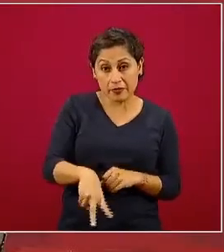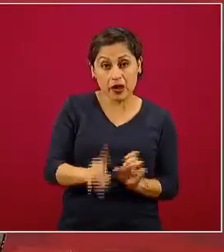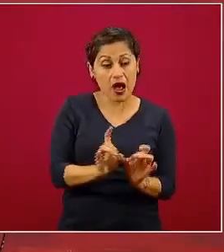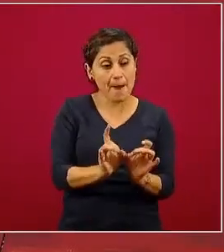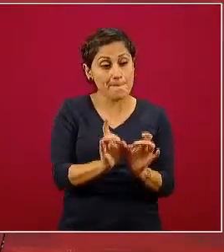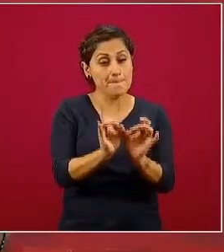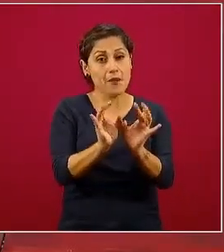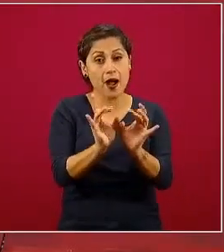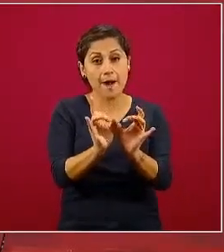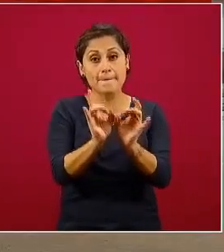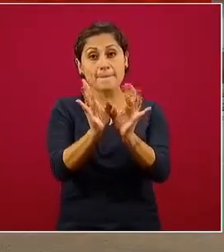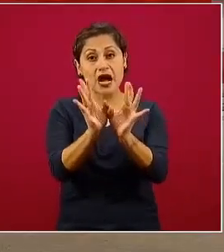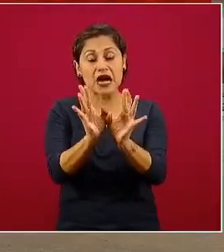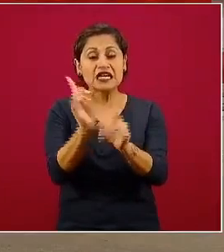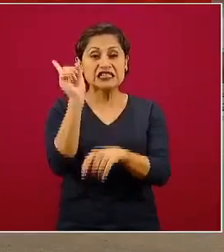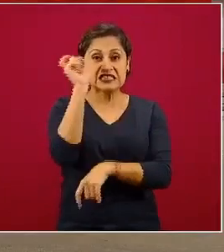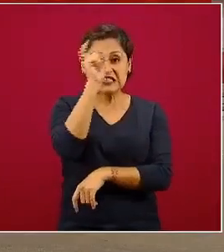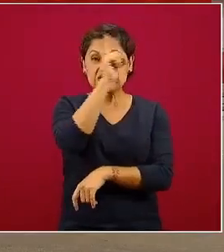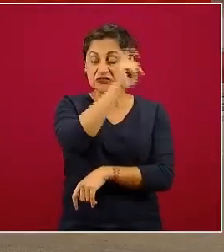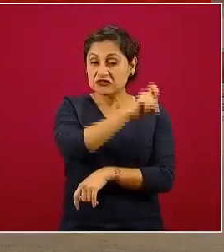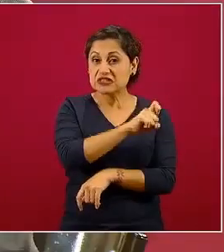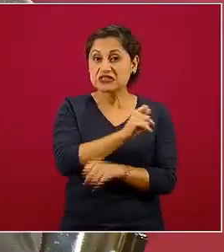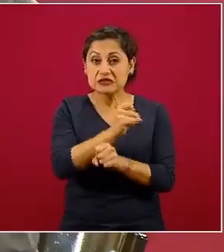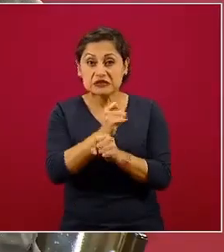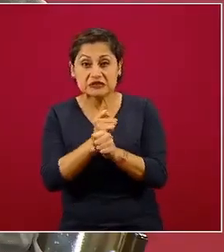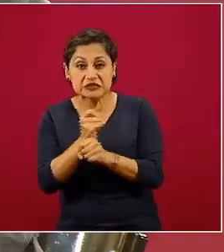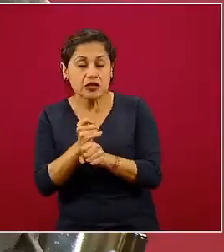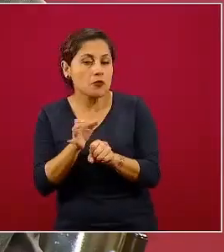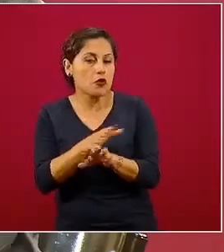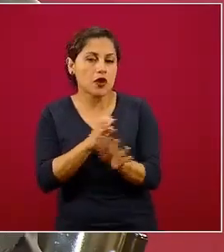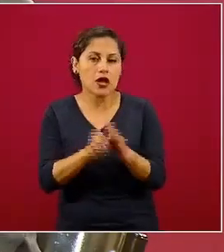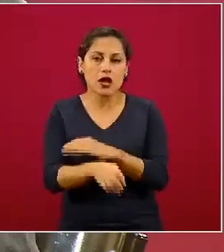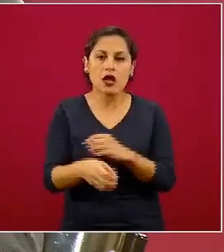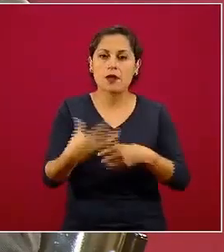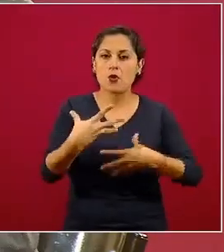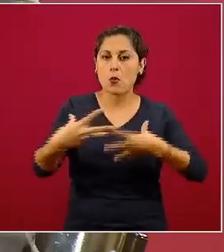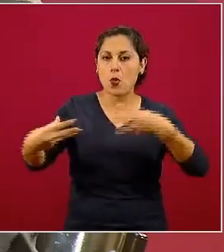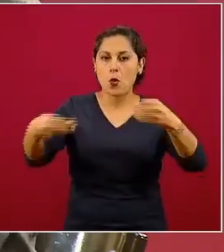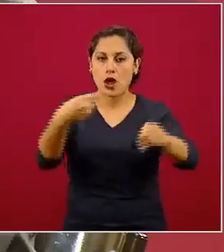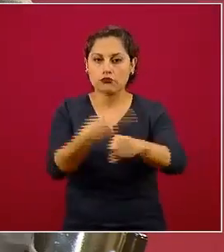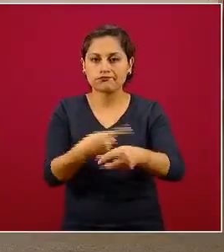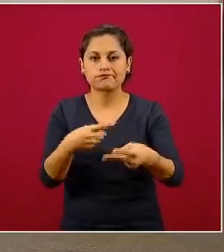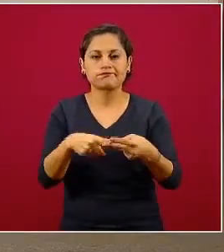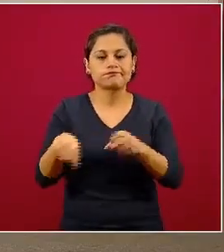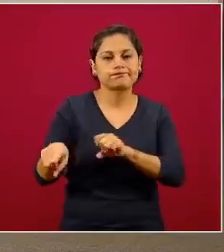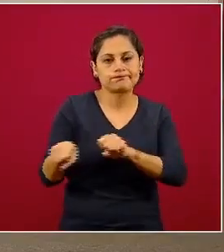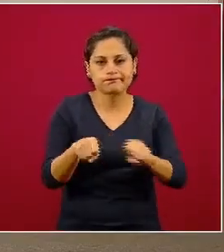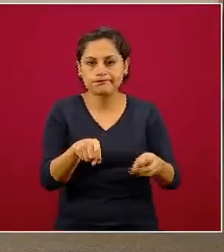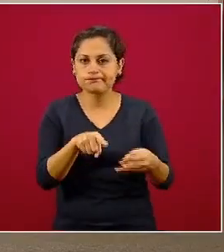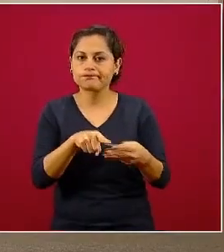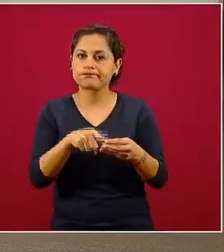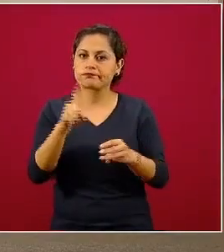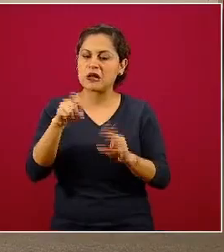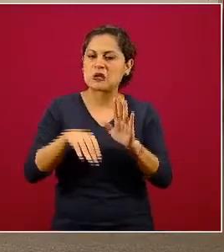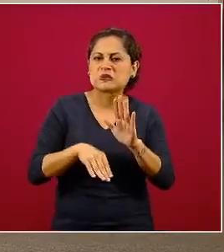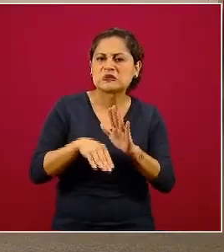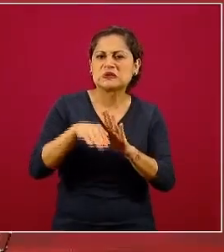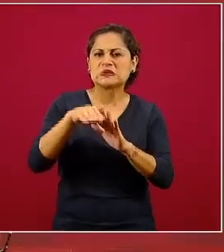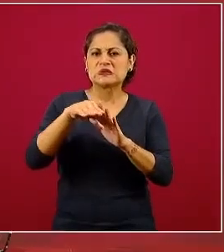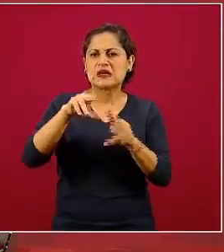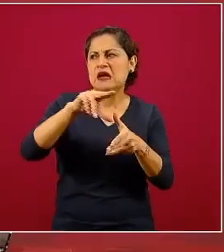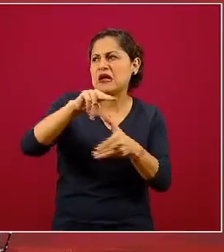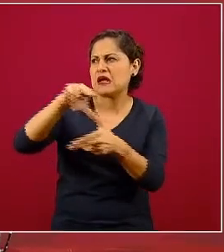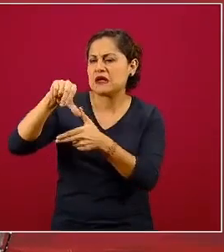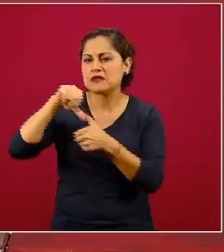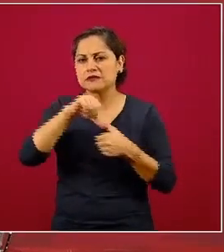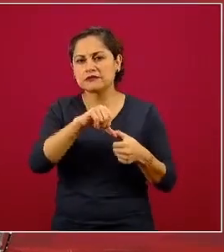complejos, como puede ser una epidemia, como pueden ser los terremotos, las inundaciones, los ciclones, fenómenos que